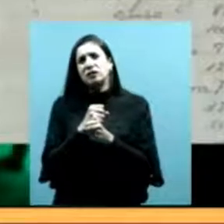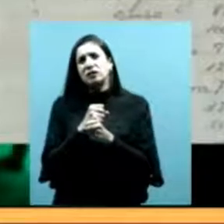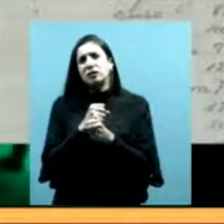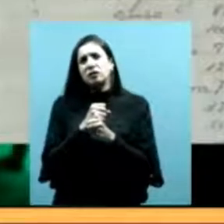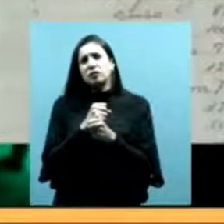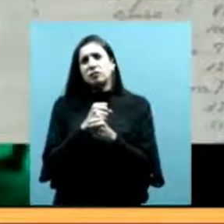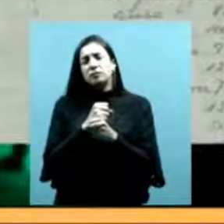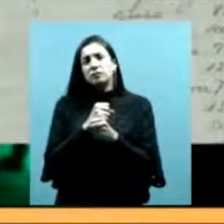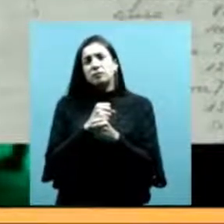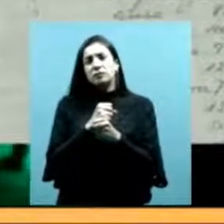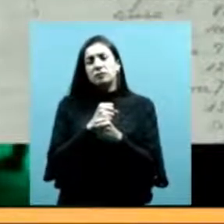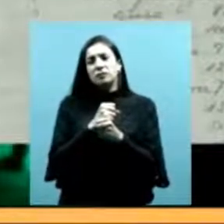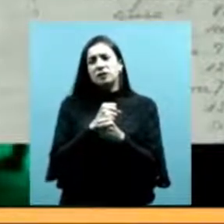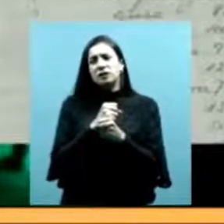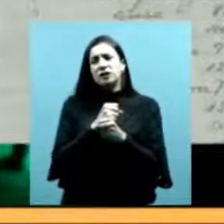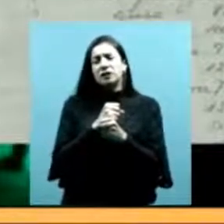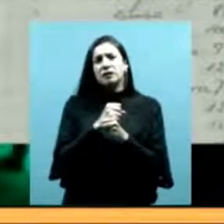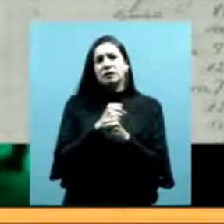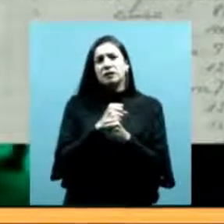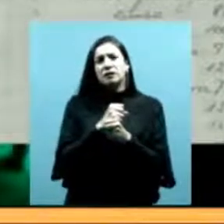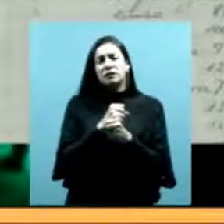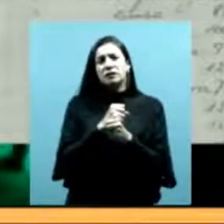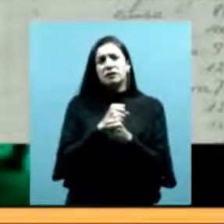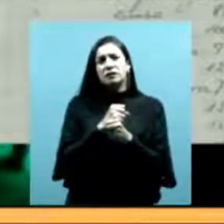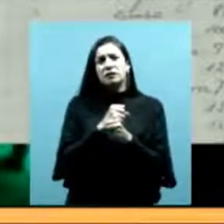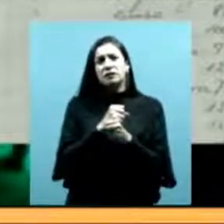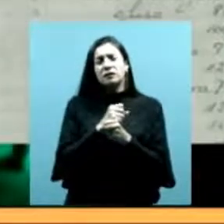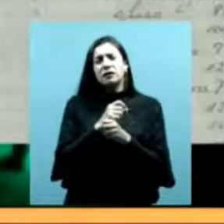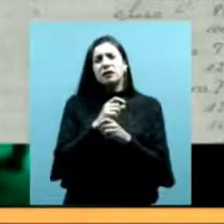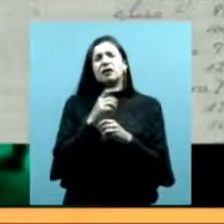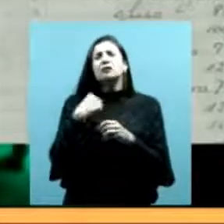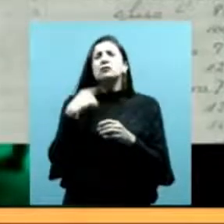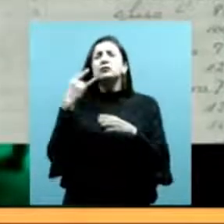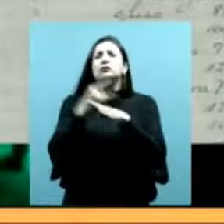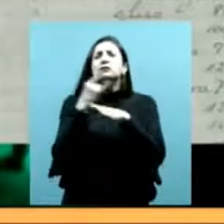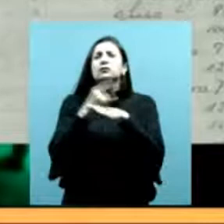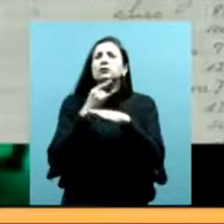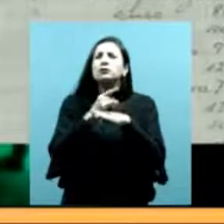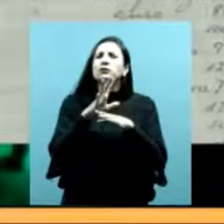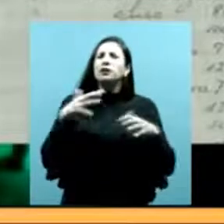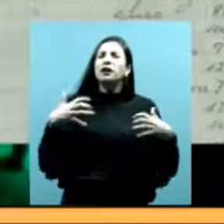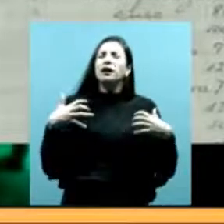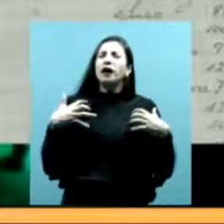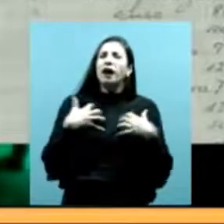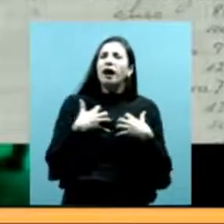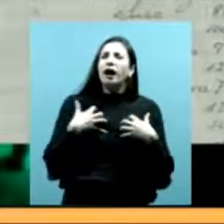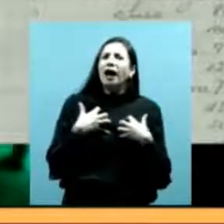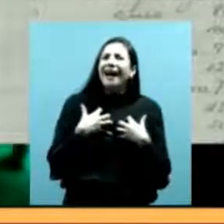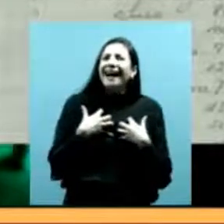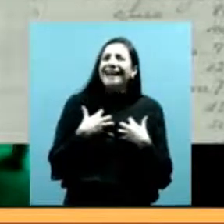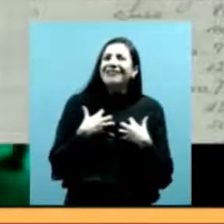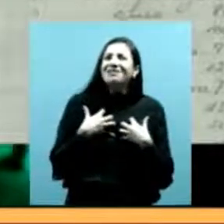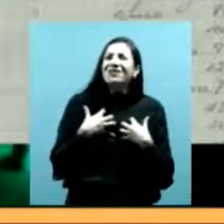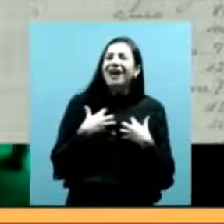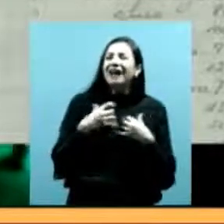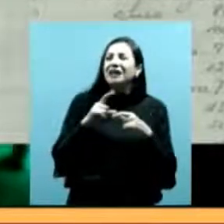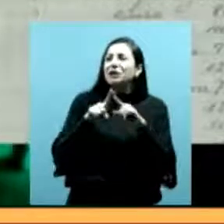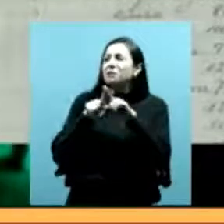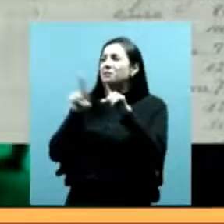orejanos. Orejanos es un término que se usa para los animales que no fueron marcados, ¿no es cierto?